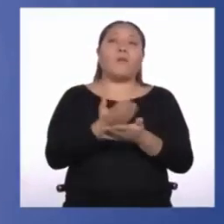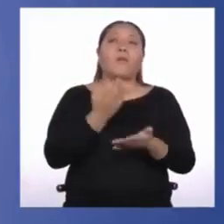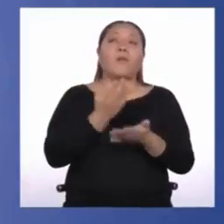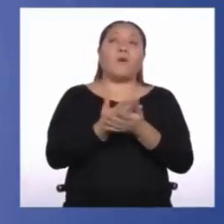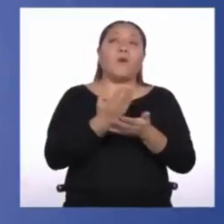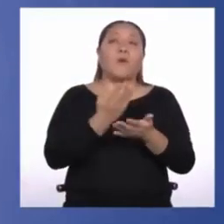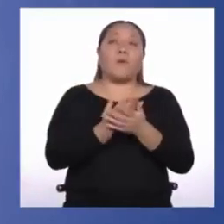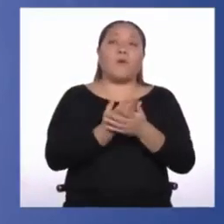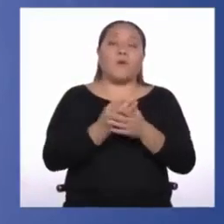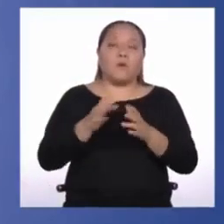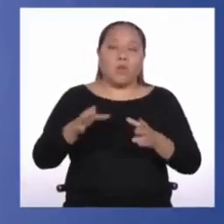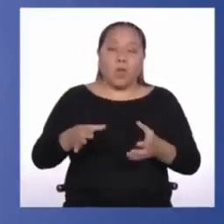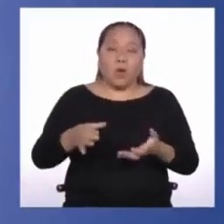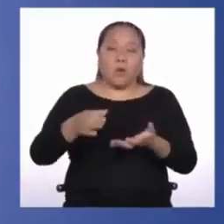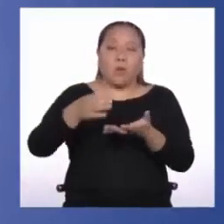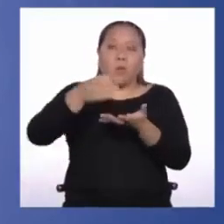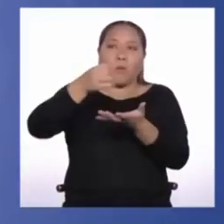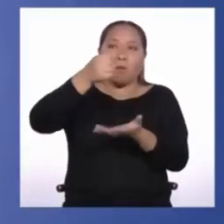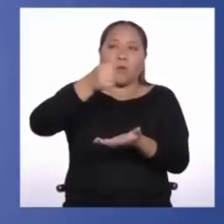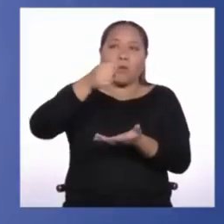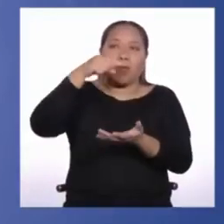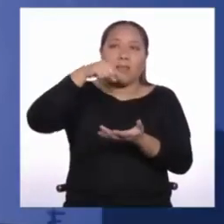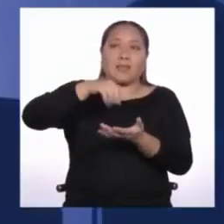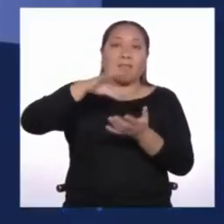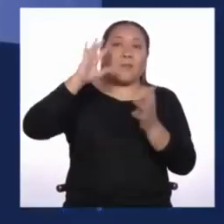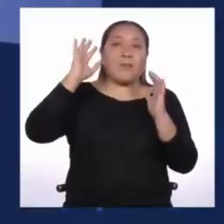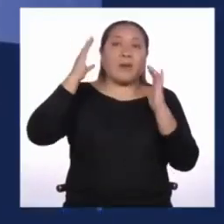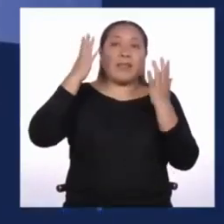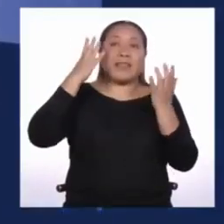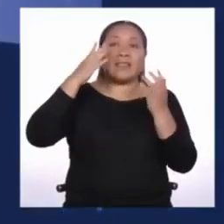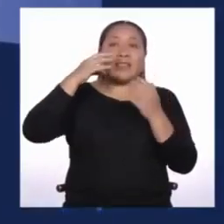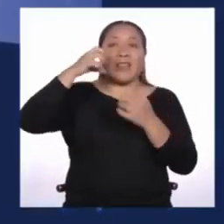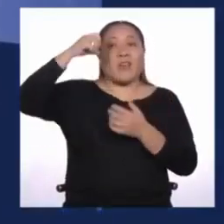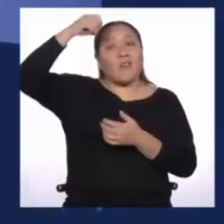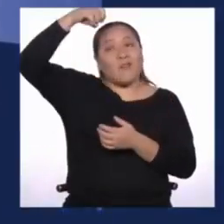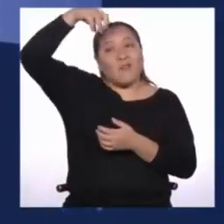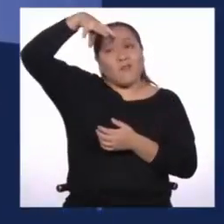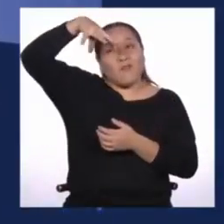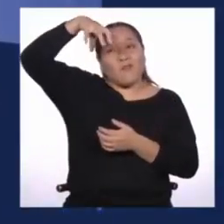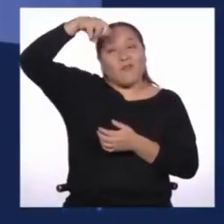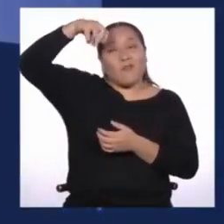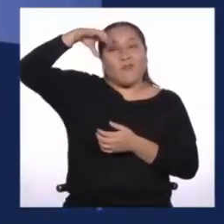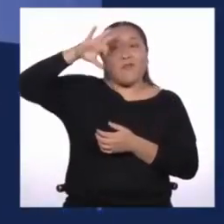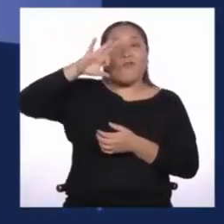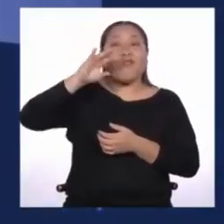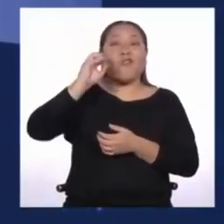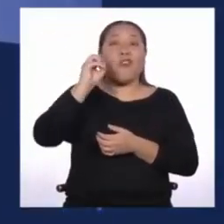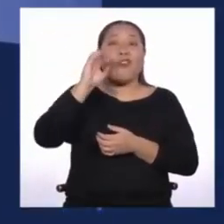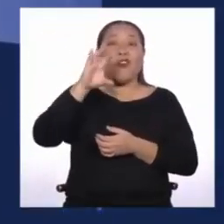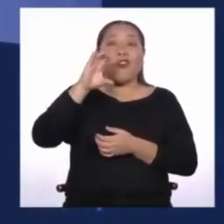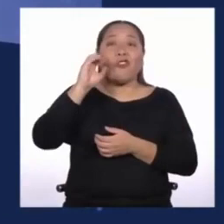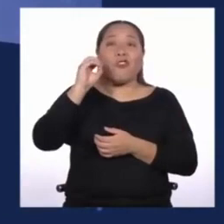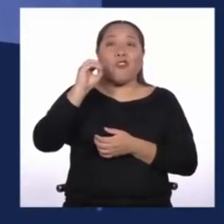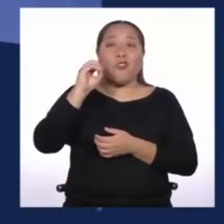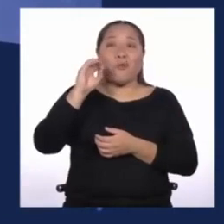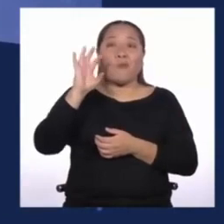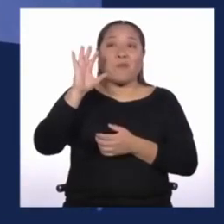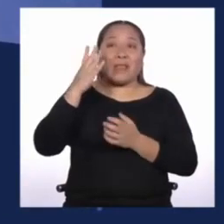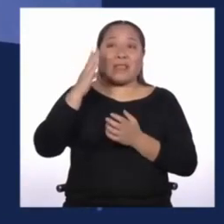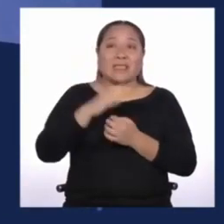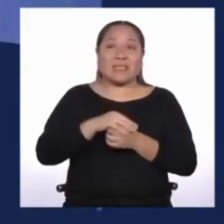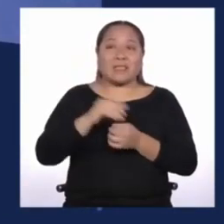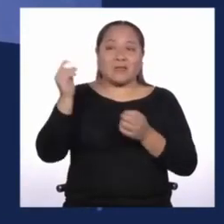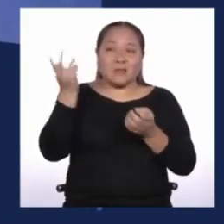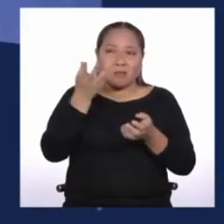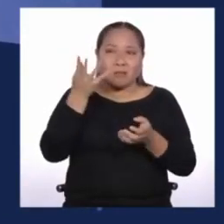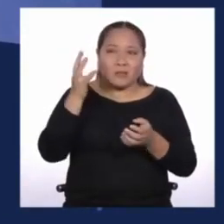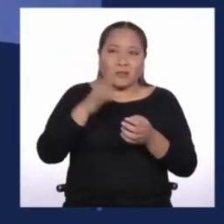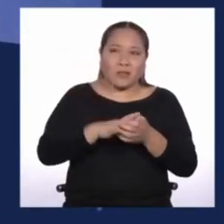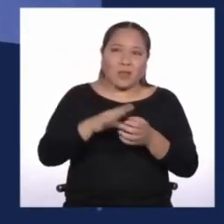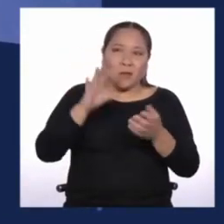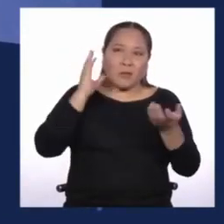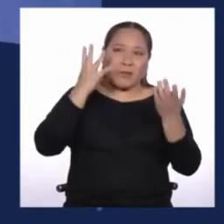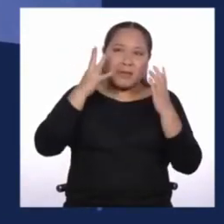leire, que eran los focos de la época. Franklin vio que ésta, al ser cargada con electricidad del cielo, se comportaba igual que si se